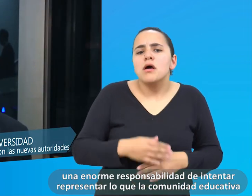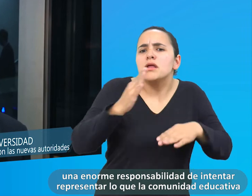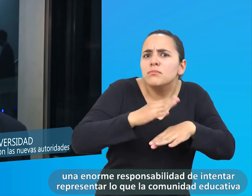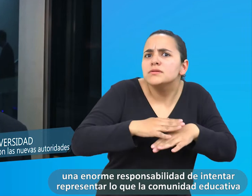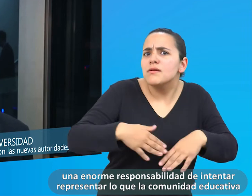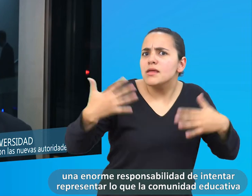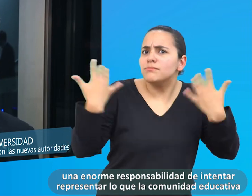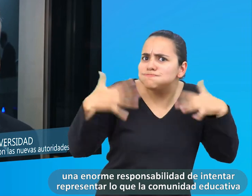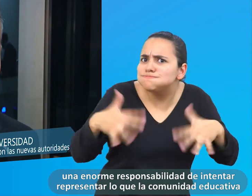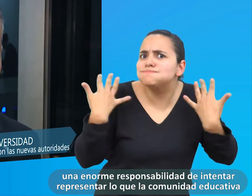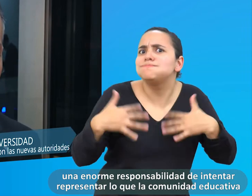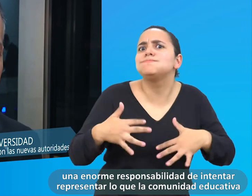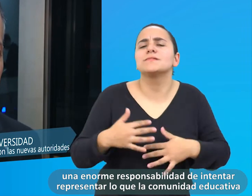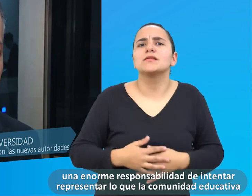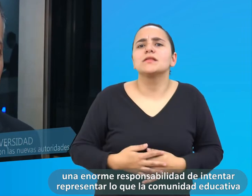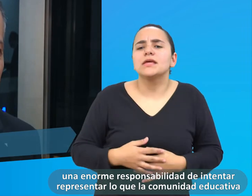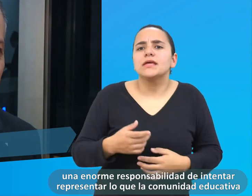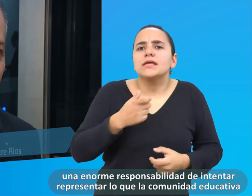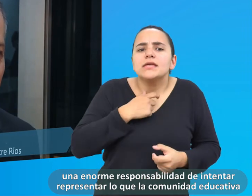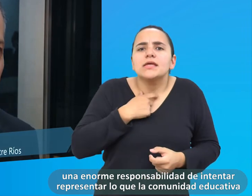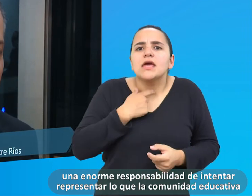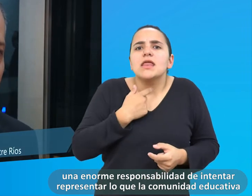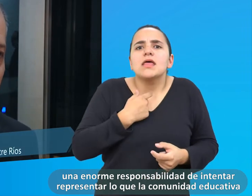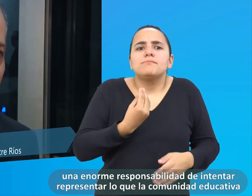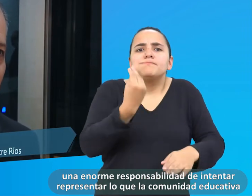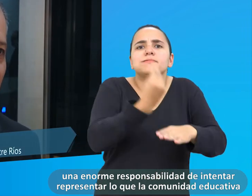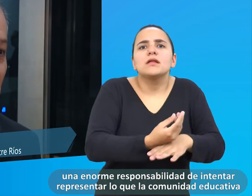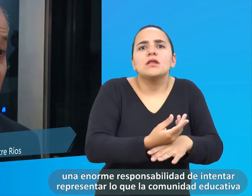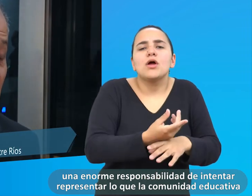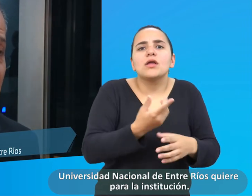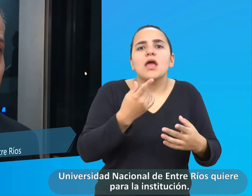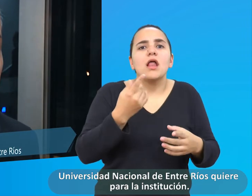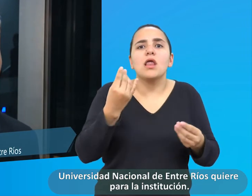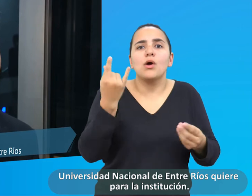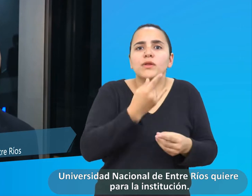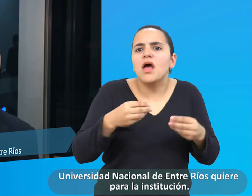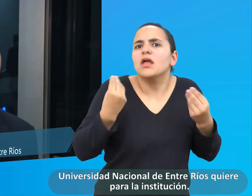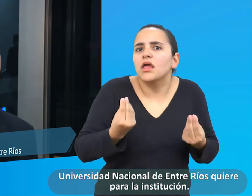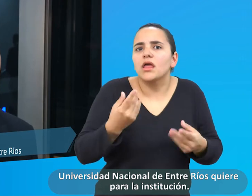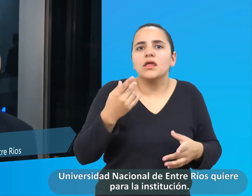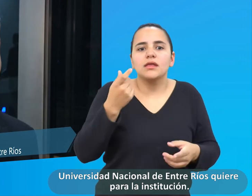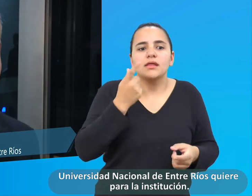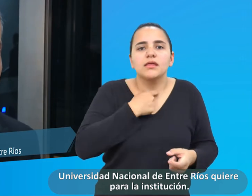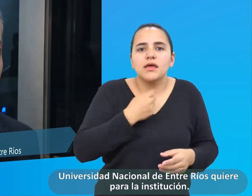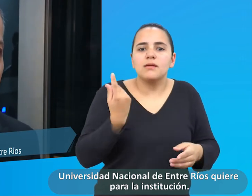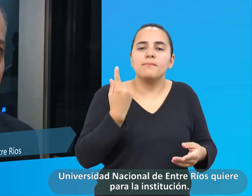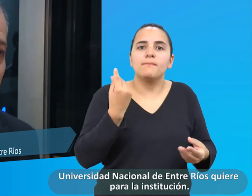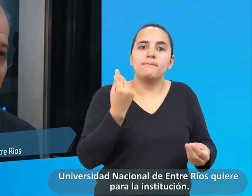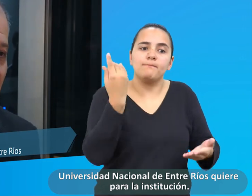responsabilidad de intentar representar lo que la comunidad educativa de la Universidad Nacional de Entre Ríos